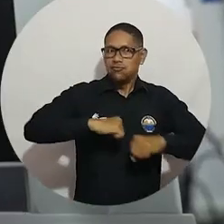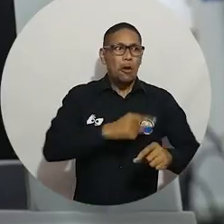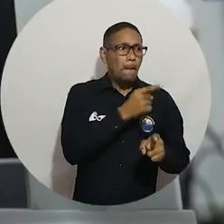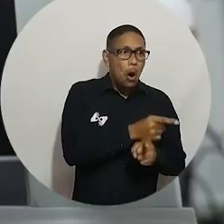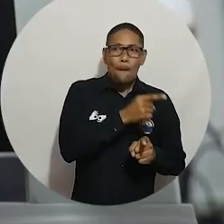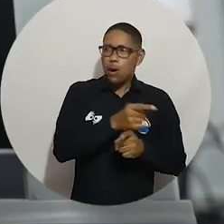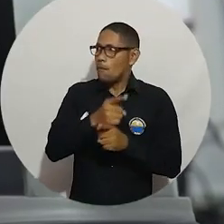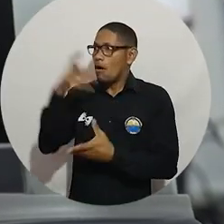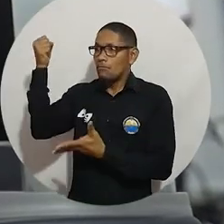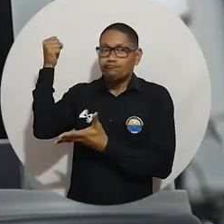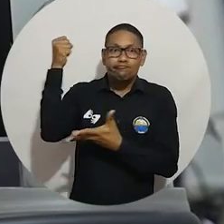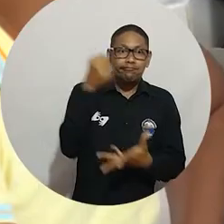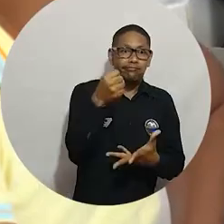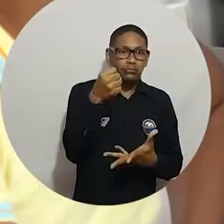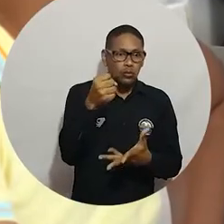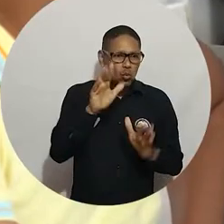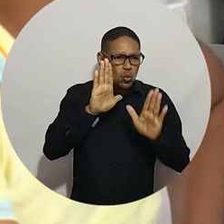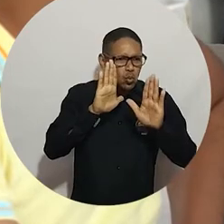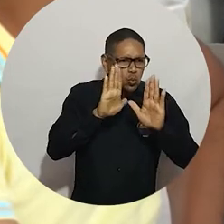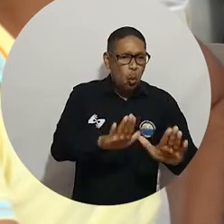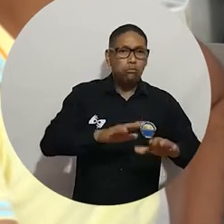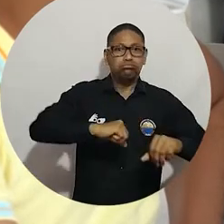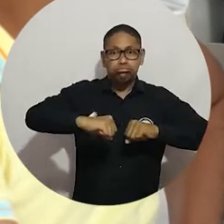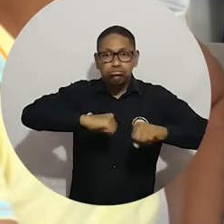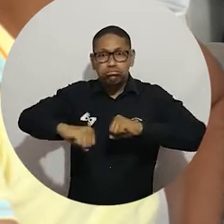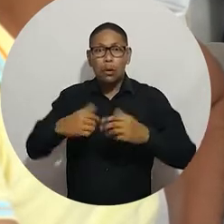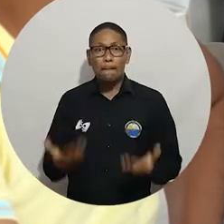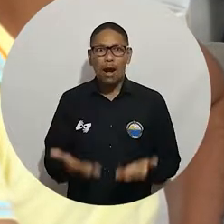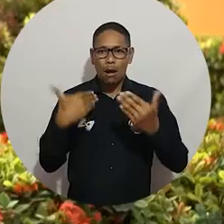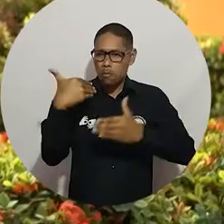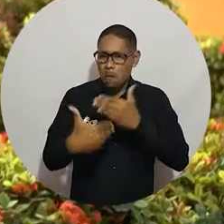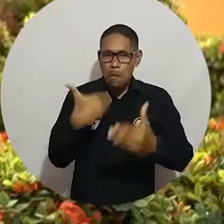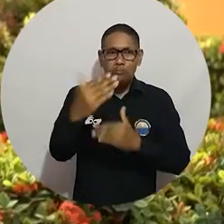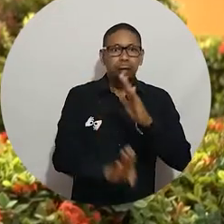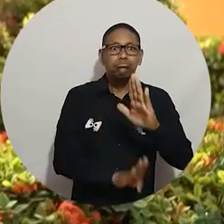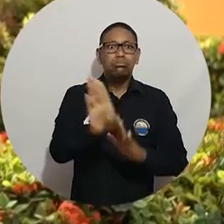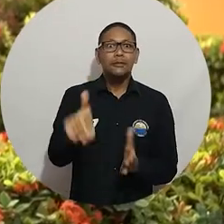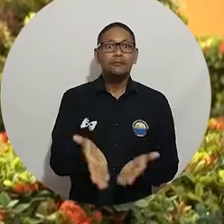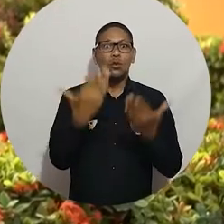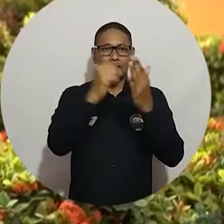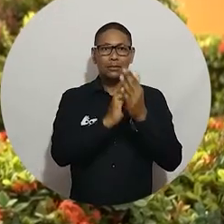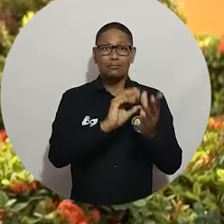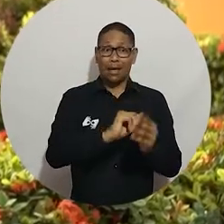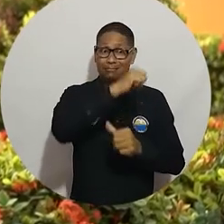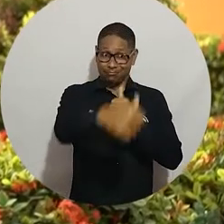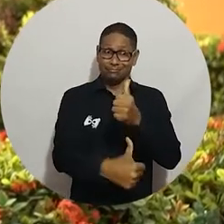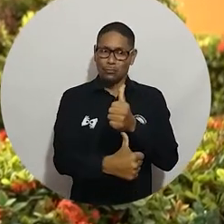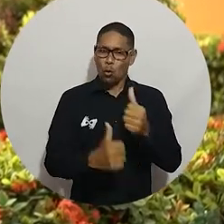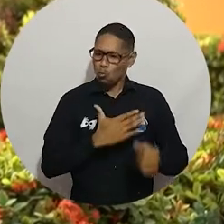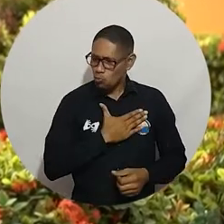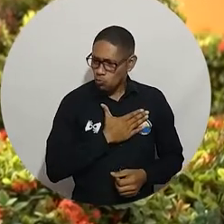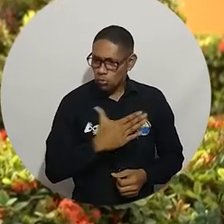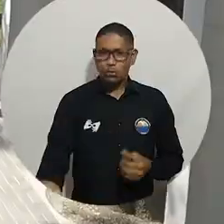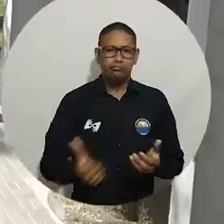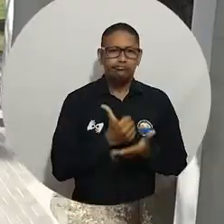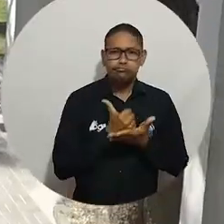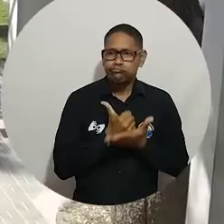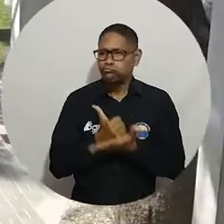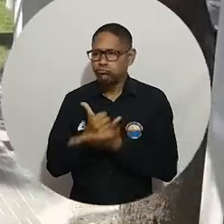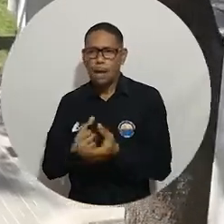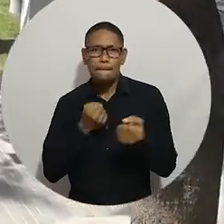también puedan acceder a los beneficios que el sistema de ciencia y tecnología de la universidad a través del Fondo Conciencia puede ofrecer.